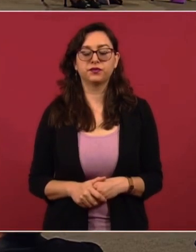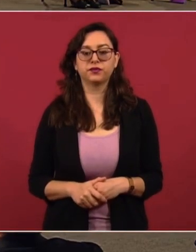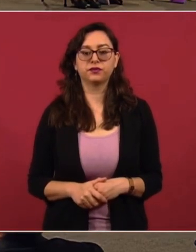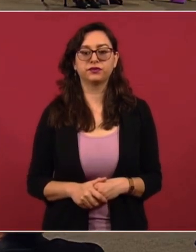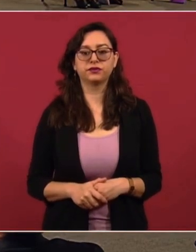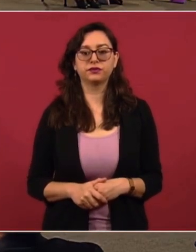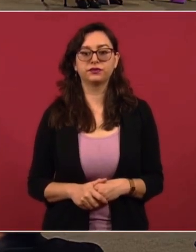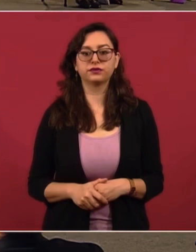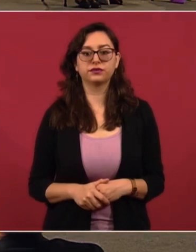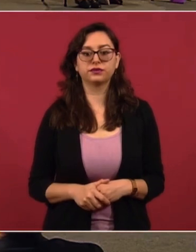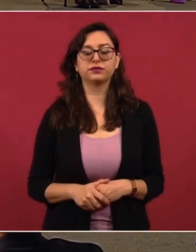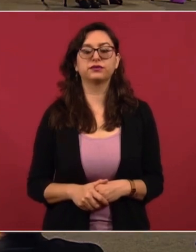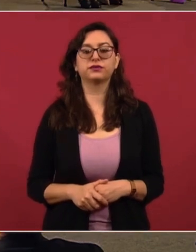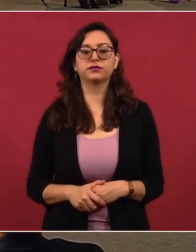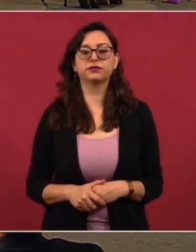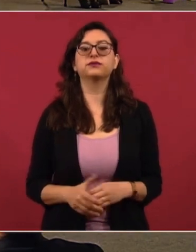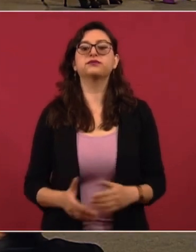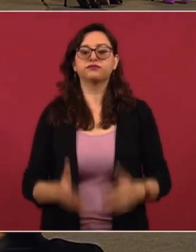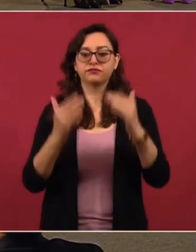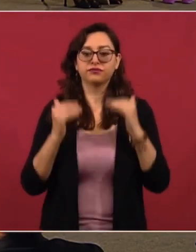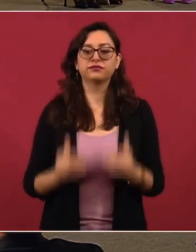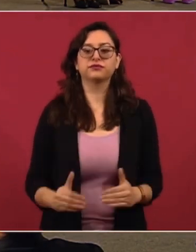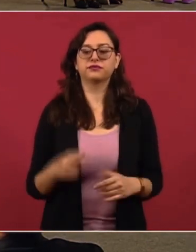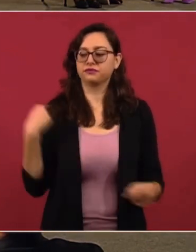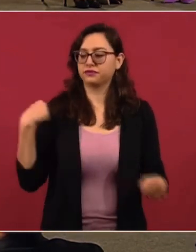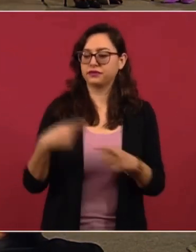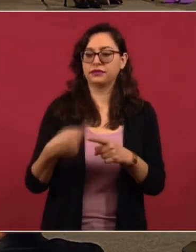Ahora sí, ¿quién es quién? Gracias.